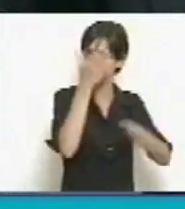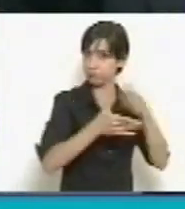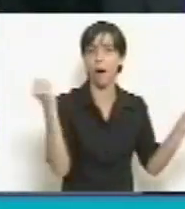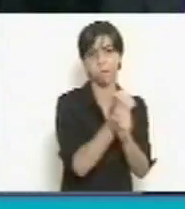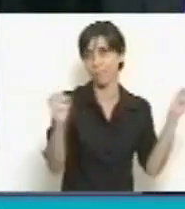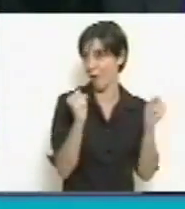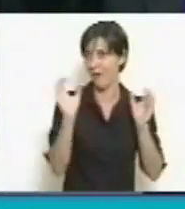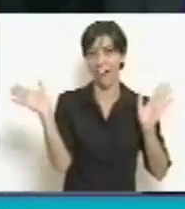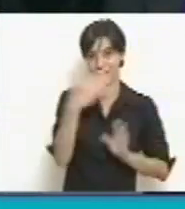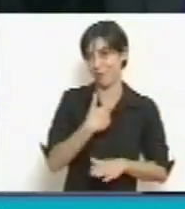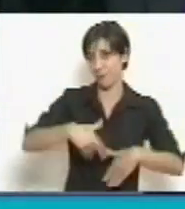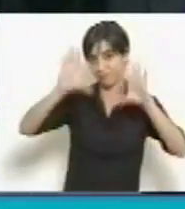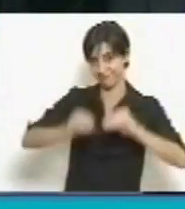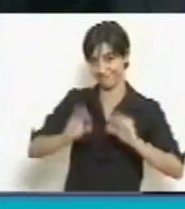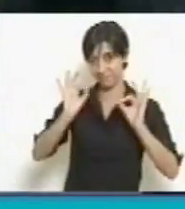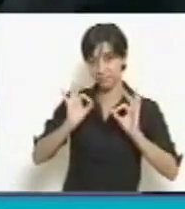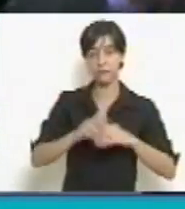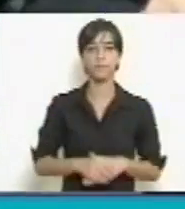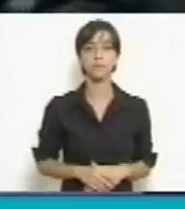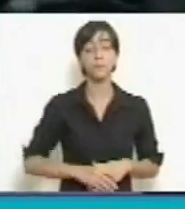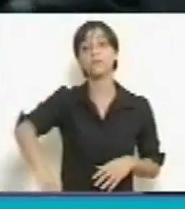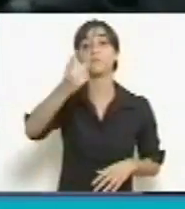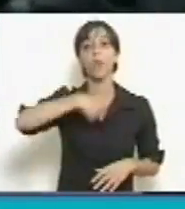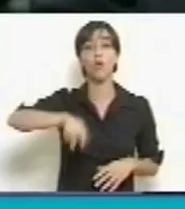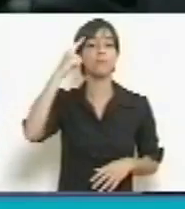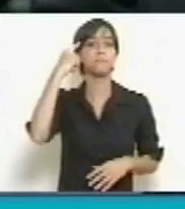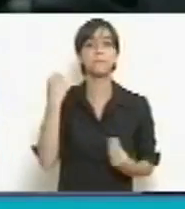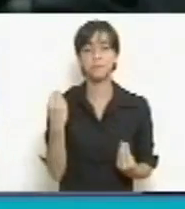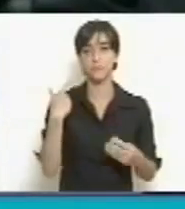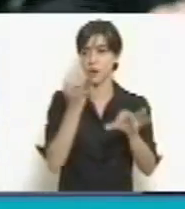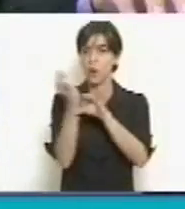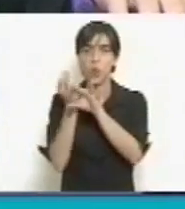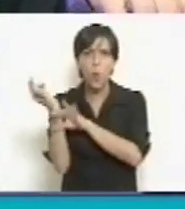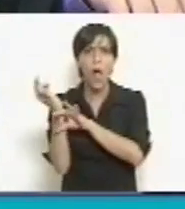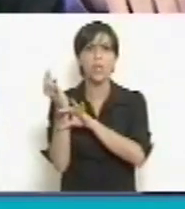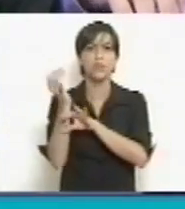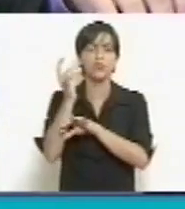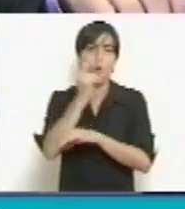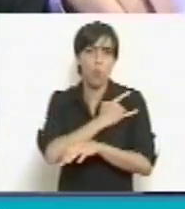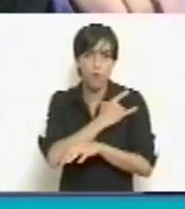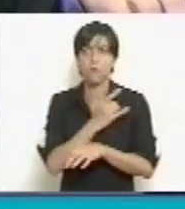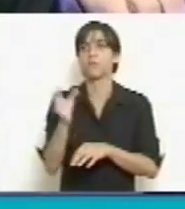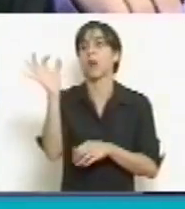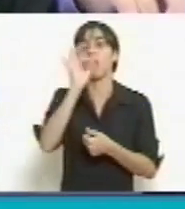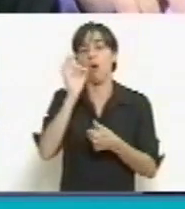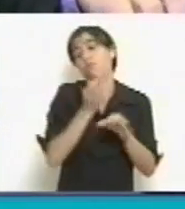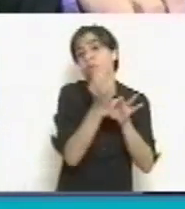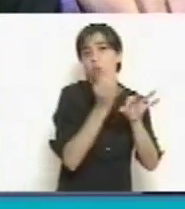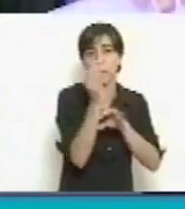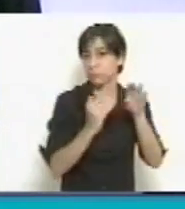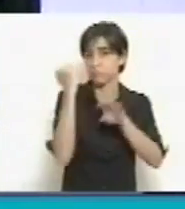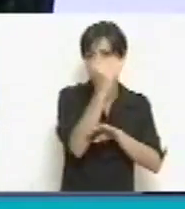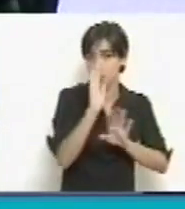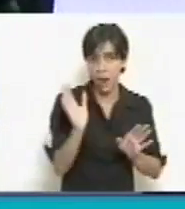Y para nosotros la educación universitaria o la educación superior